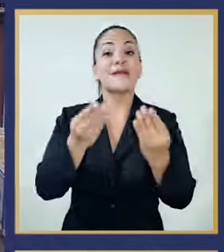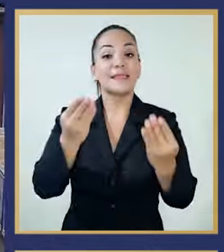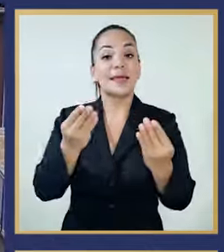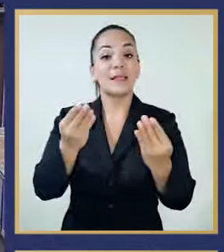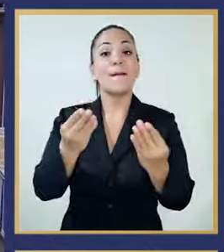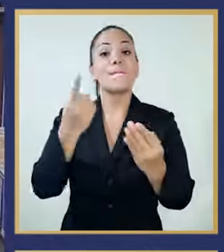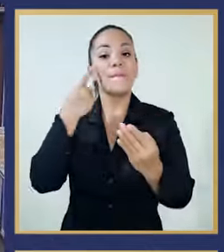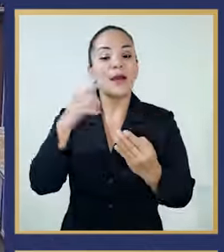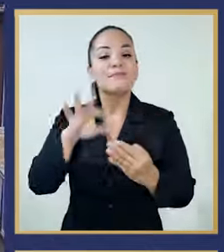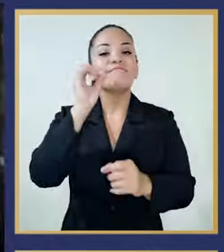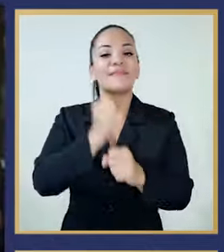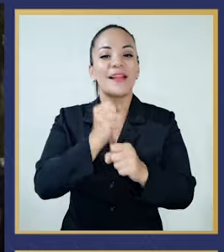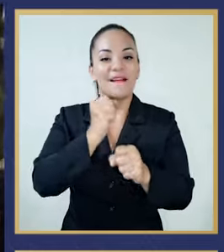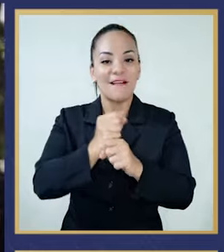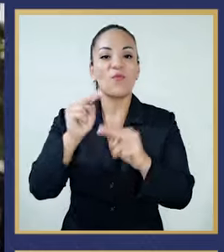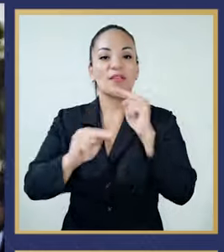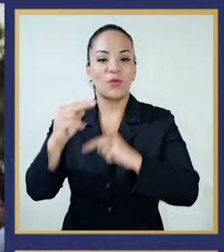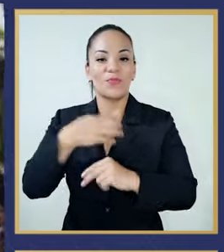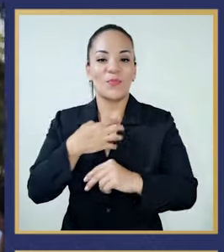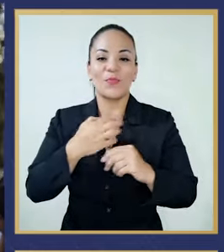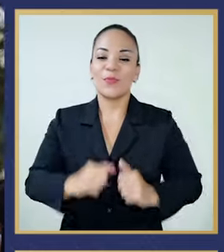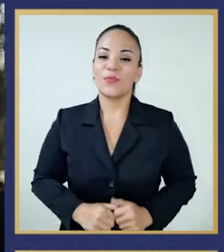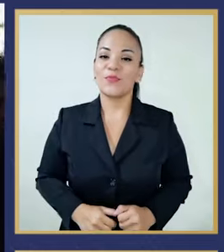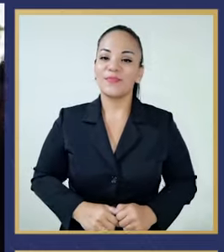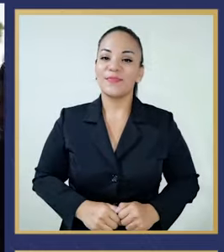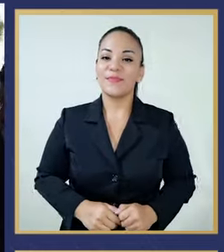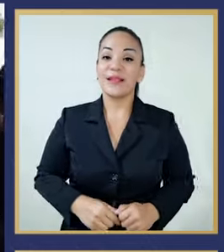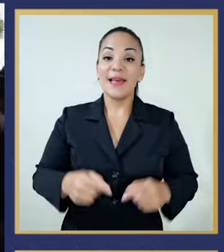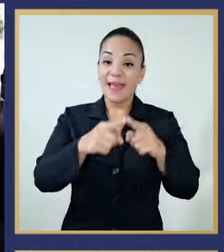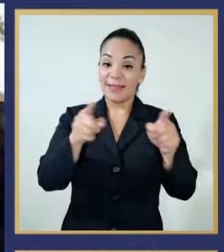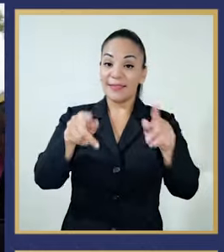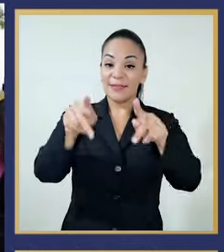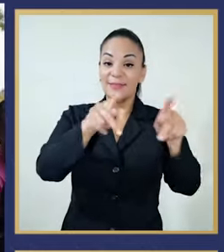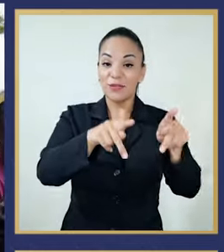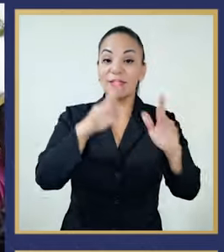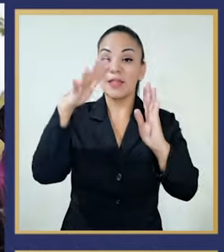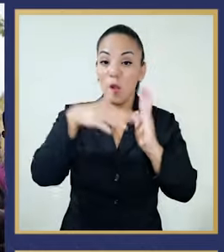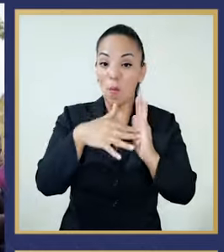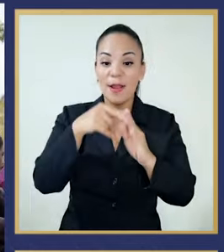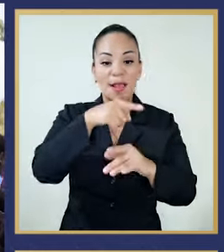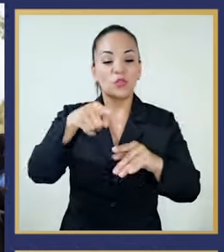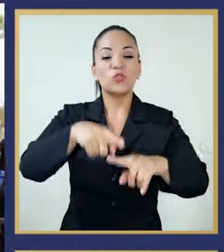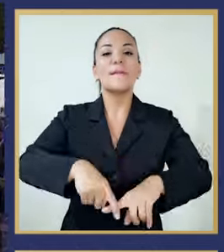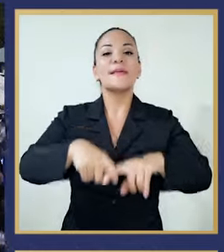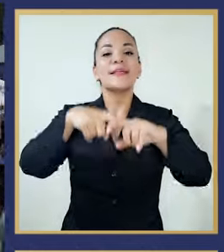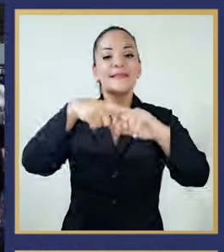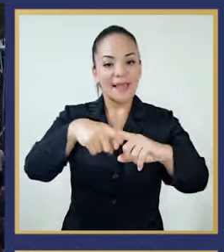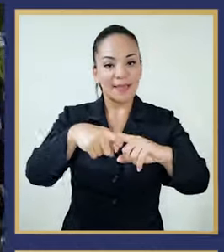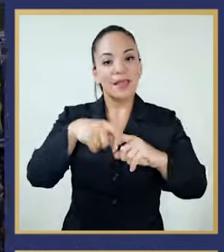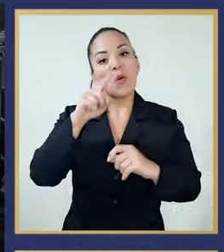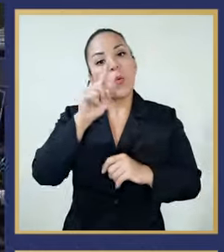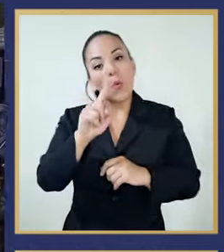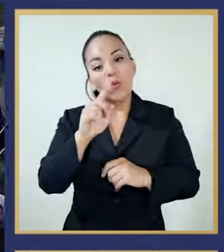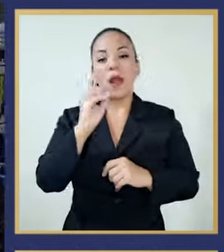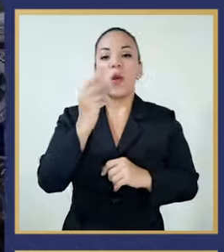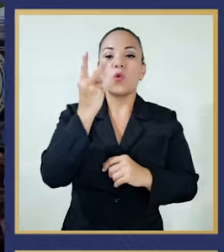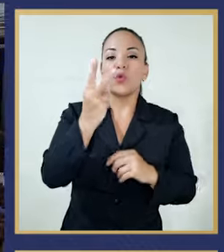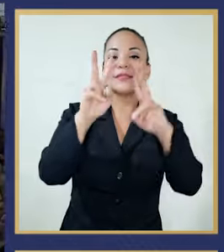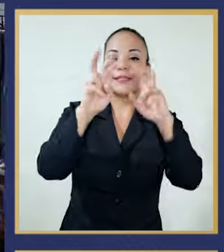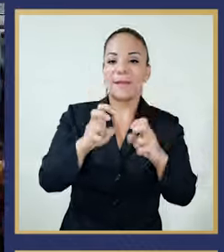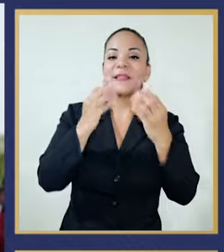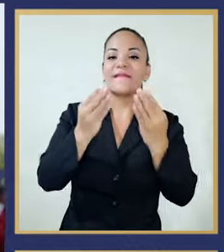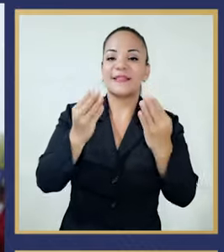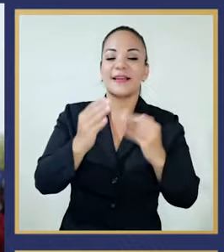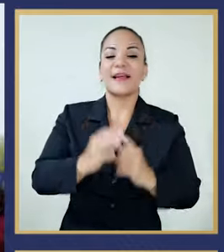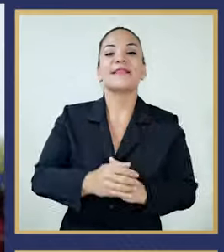de bachillerato para la empleabilidad y el emprendimiento. Estas son personas que tenían pendiente una o más pruebas de